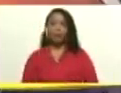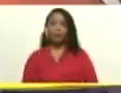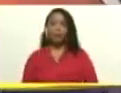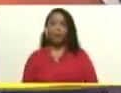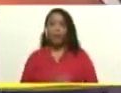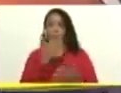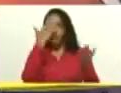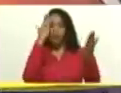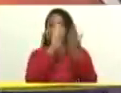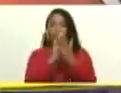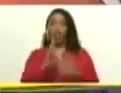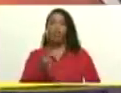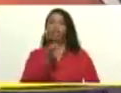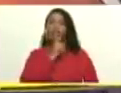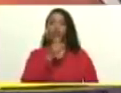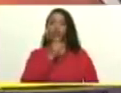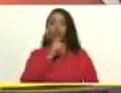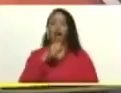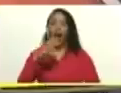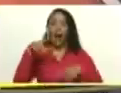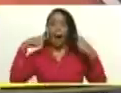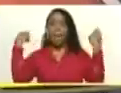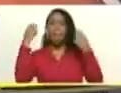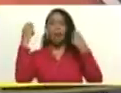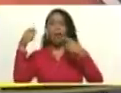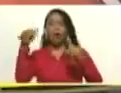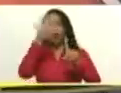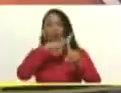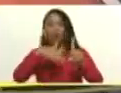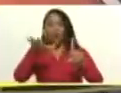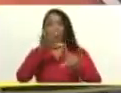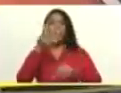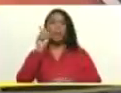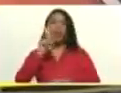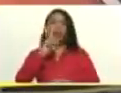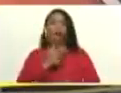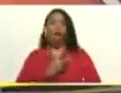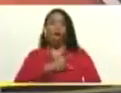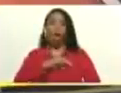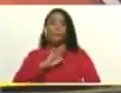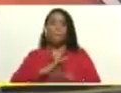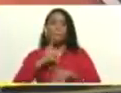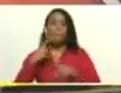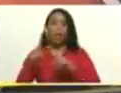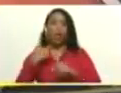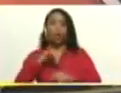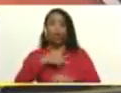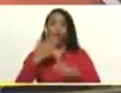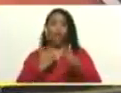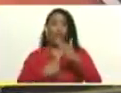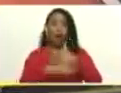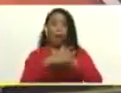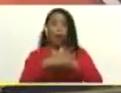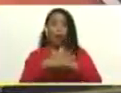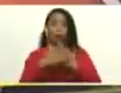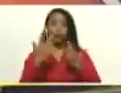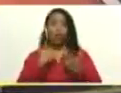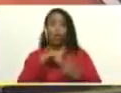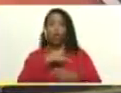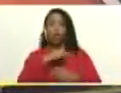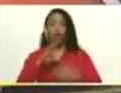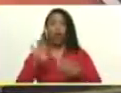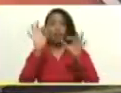enfrentando dificultades, campañas de manipulación, mentiras, pero lo que vamos es para adelante, a nosotros